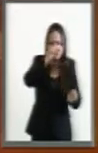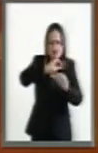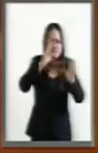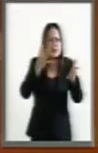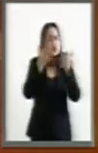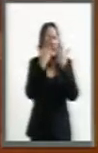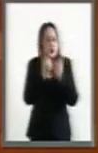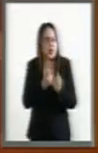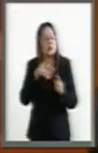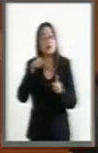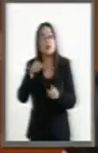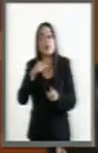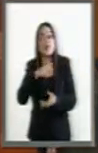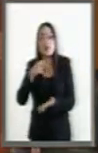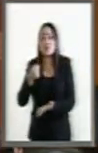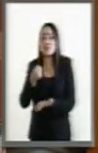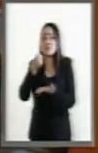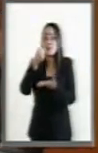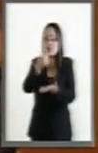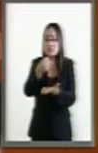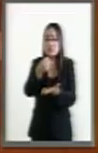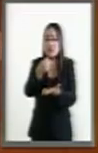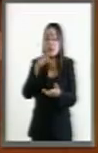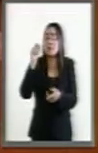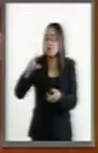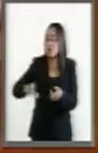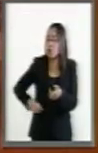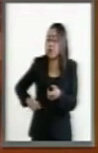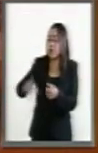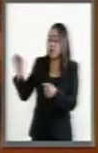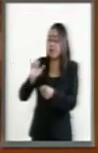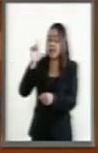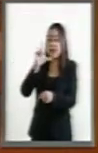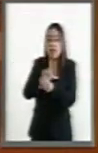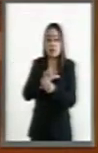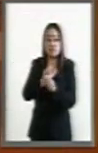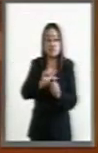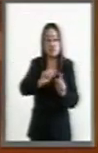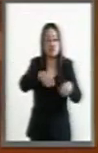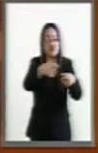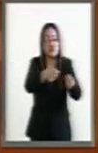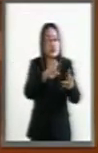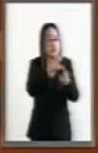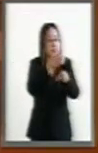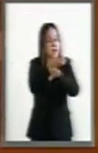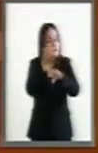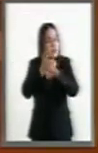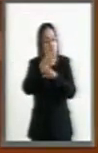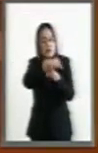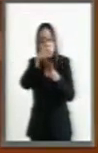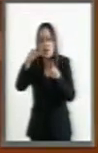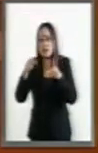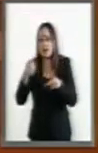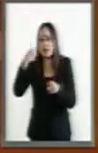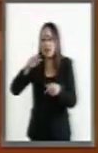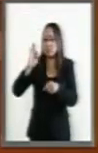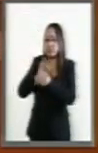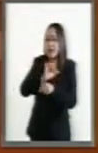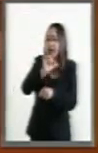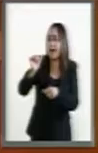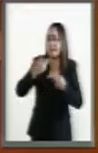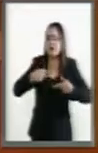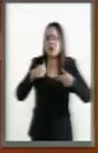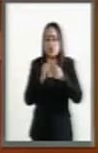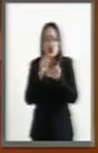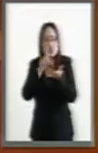trata de recursos que entrega el gobierno federal a los estados para obras a favor de personas